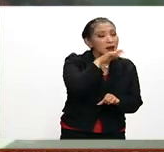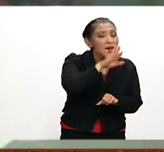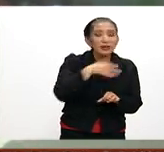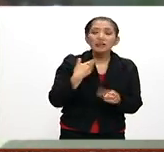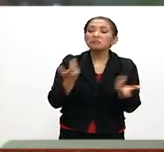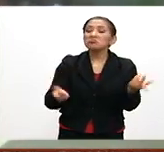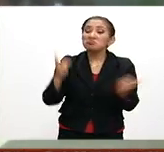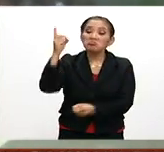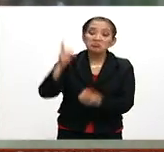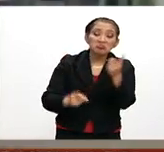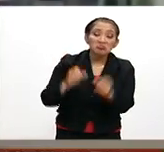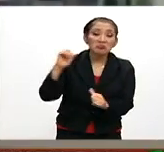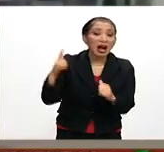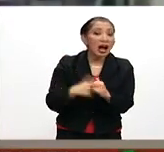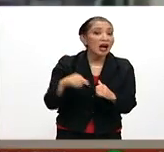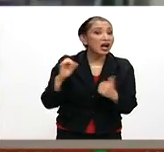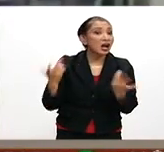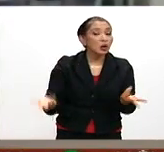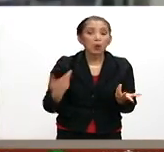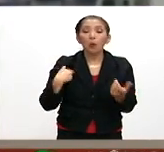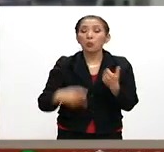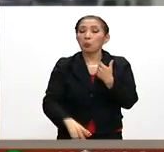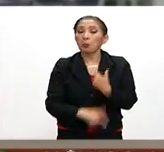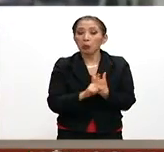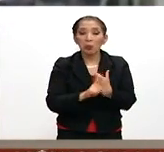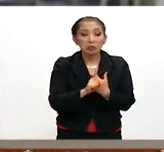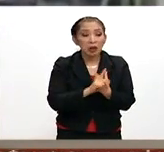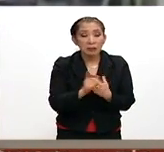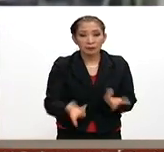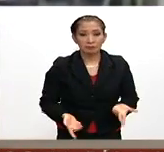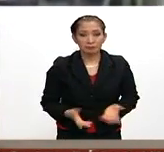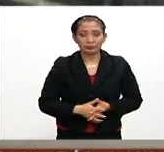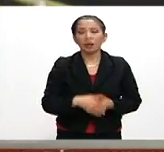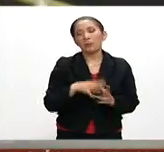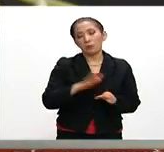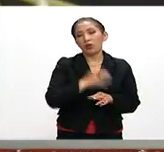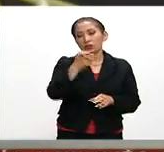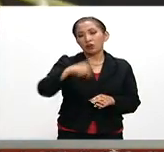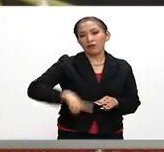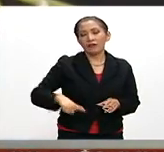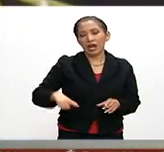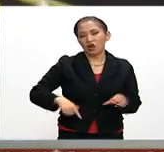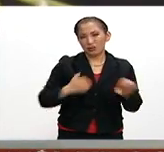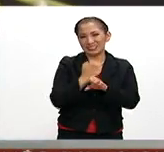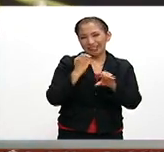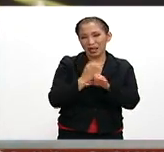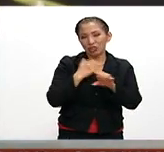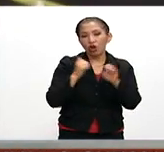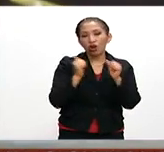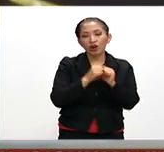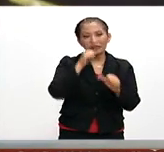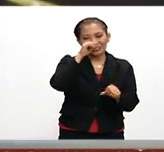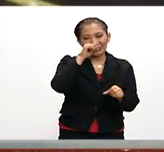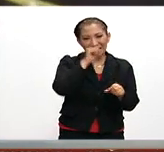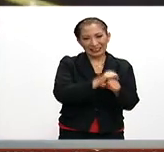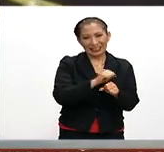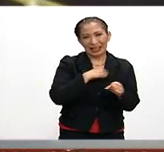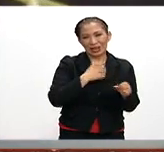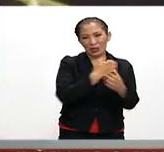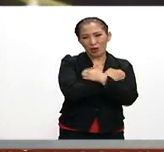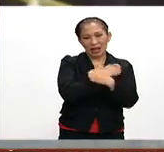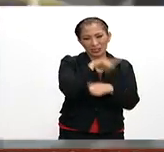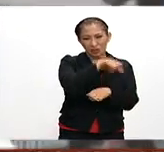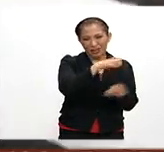y madres de familia en caso de presentarse incidentes. Por eso el gobierno del estado a través de la Secretaría de Educación